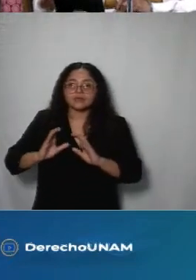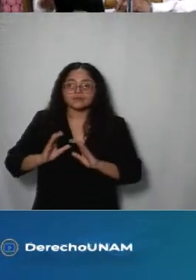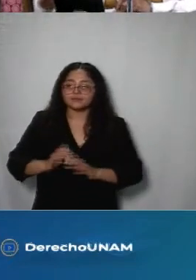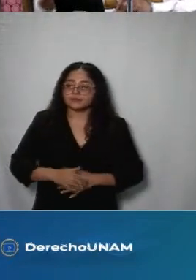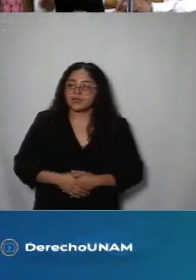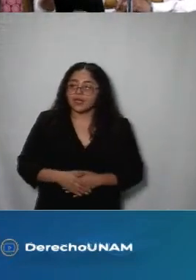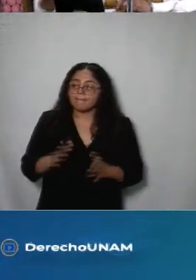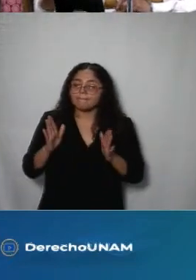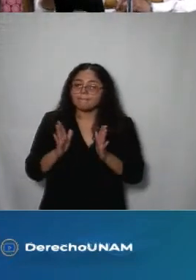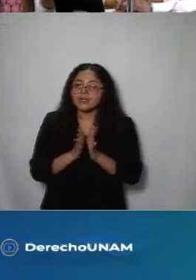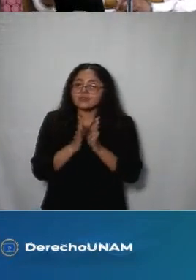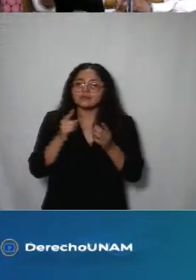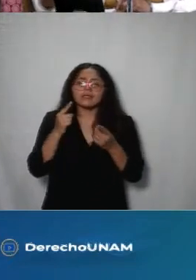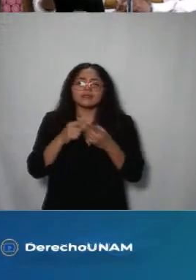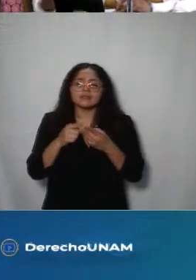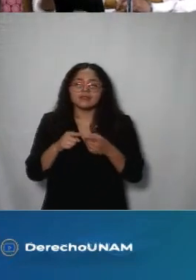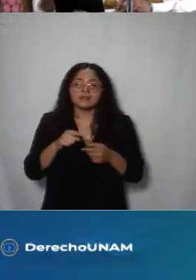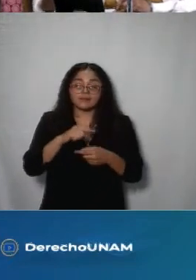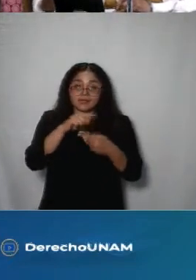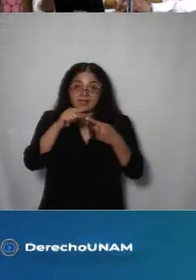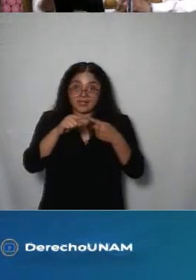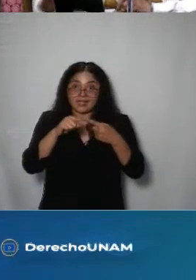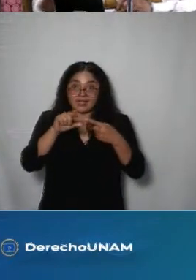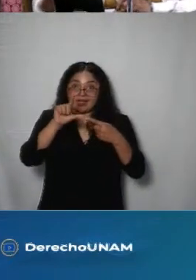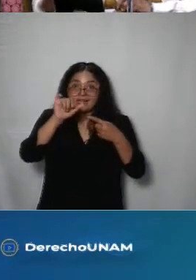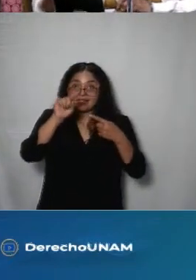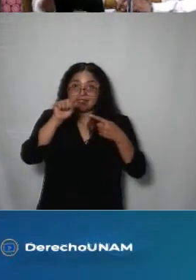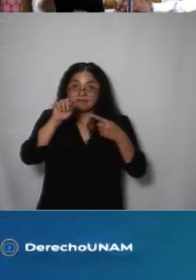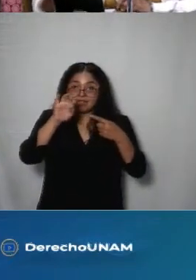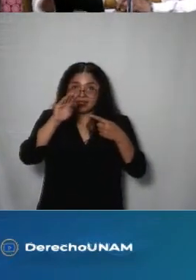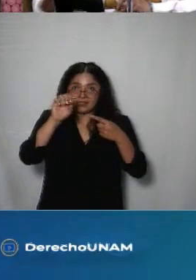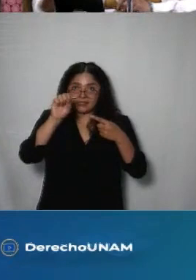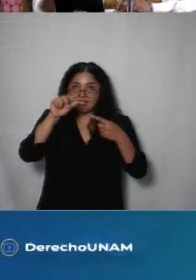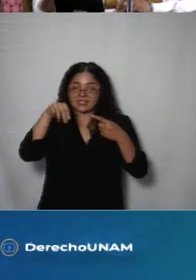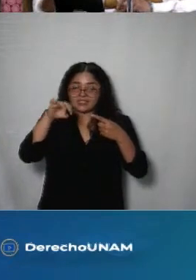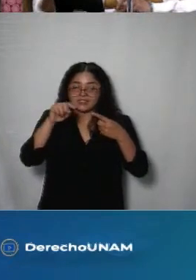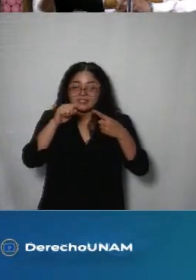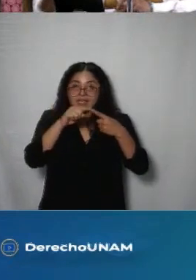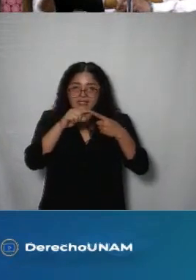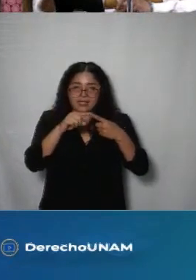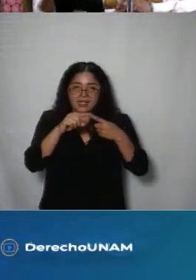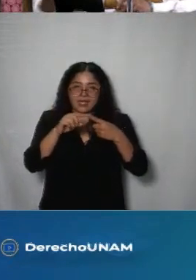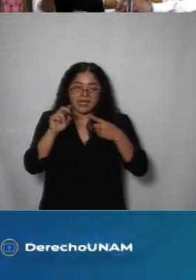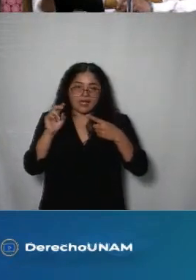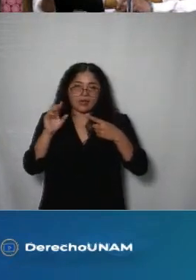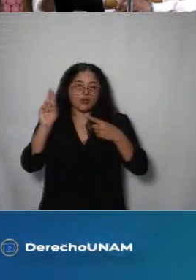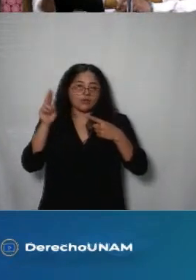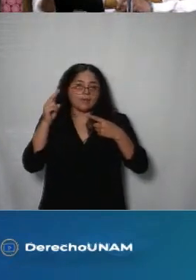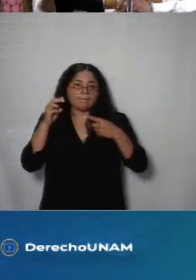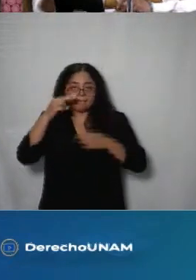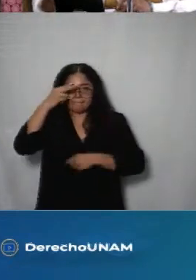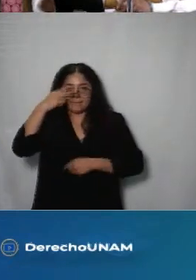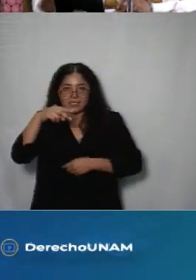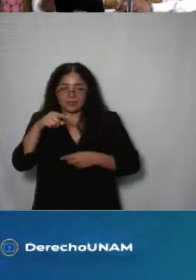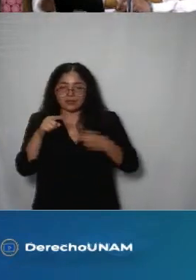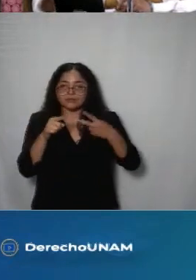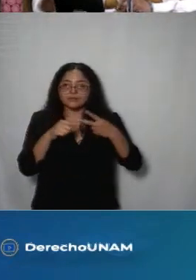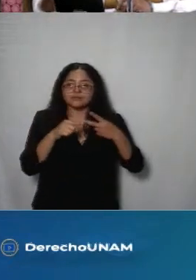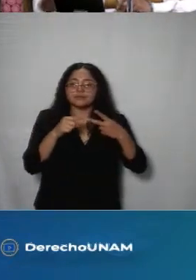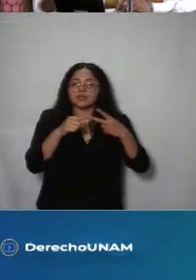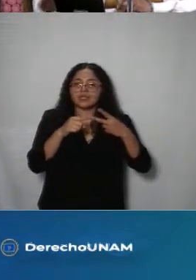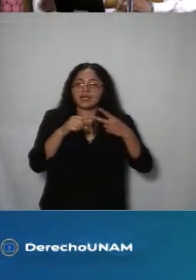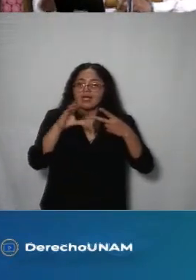participar Landy Lizbeth Sánchez Peña del Colegio de México Karina Villa Ayala de la Red de